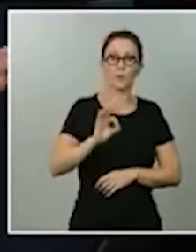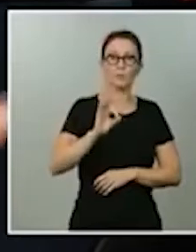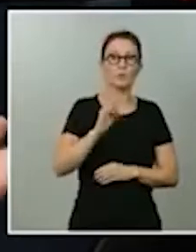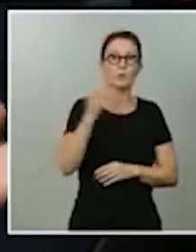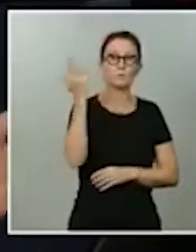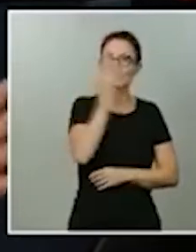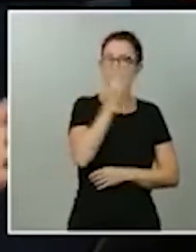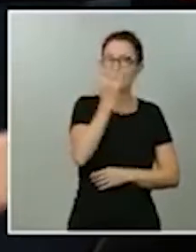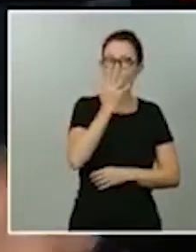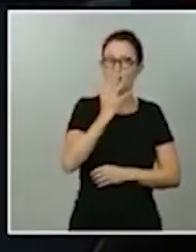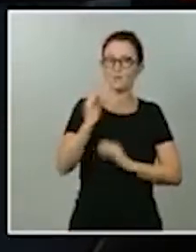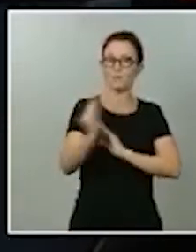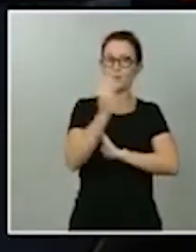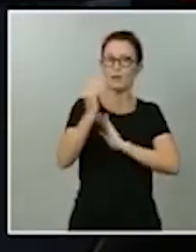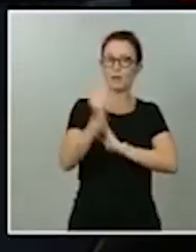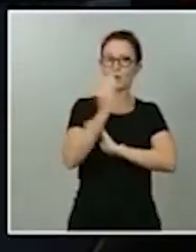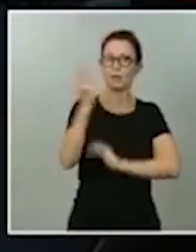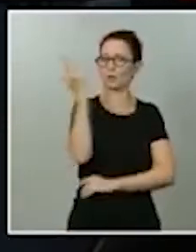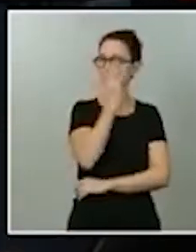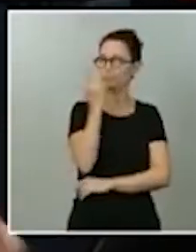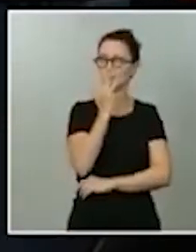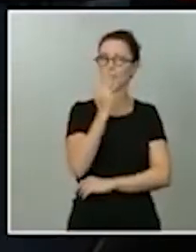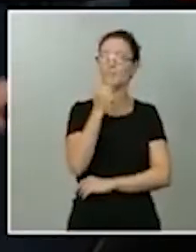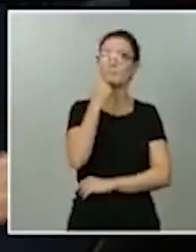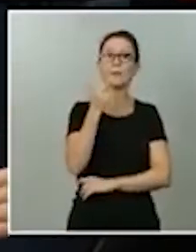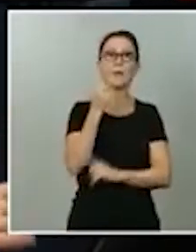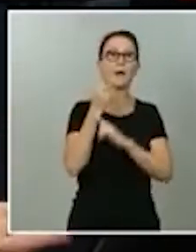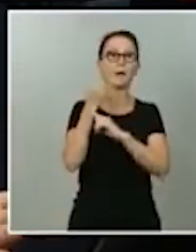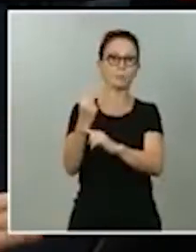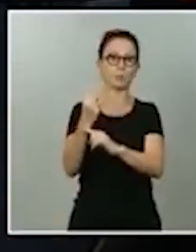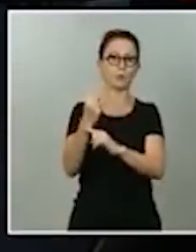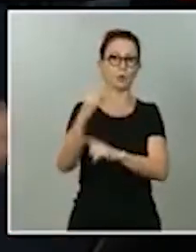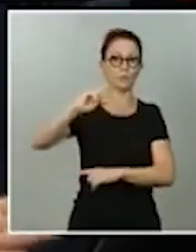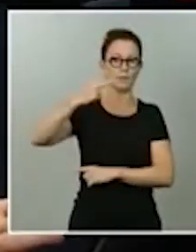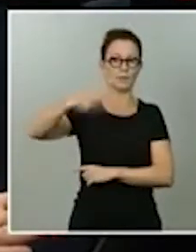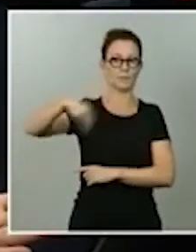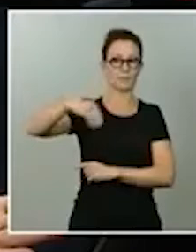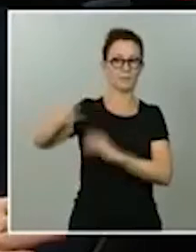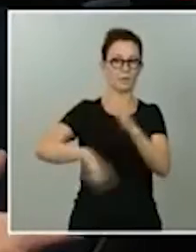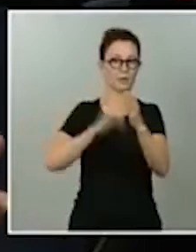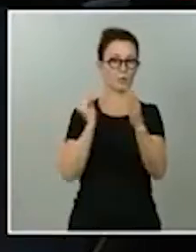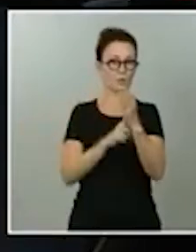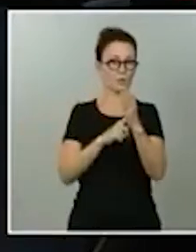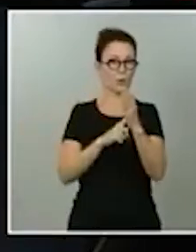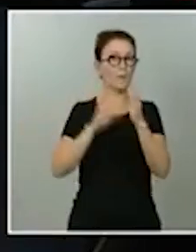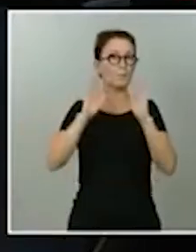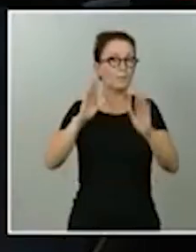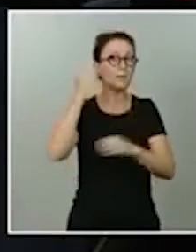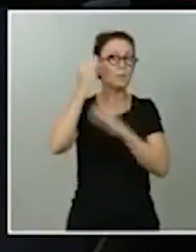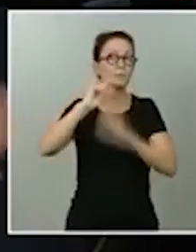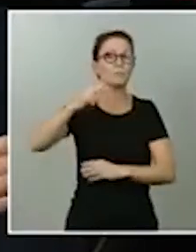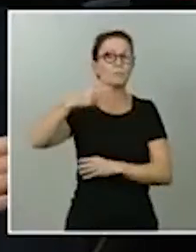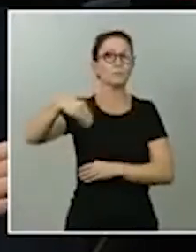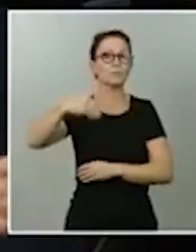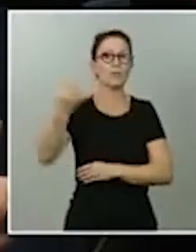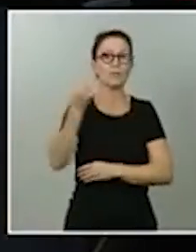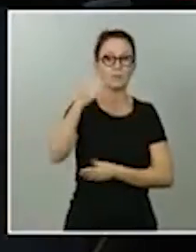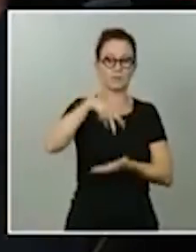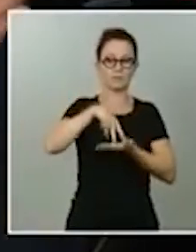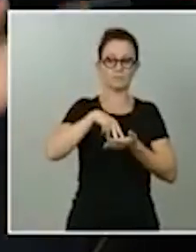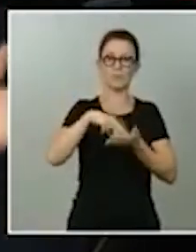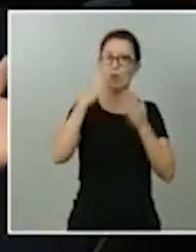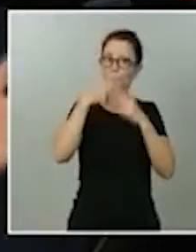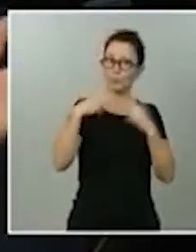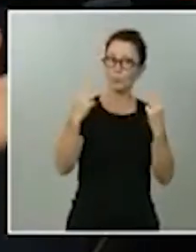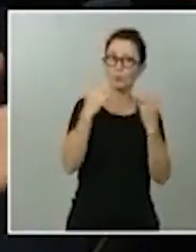ha dicho que su total apoyo al vicepresidente pero no cree que el vicepresidente debería comparecer públicamente o en el congreso para dar explicaciones